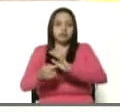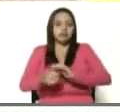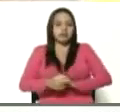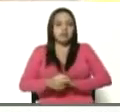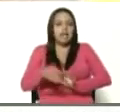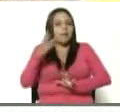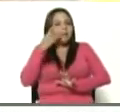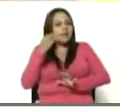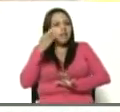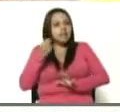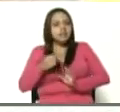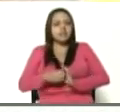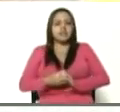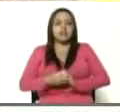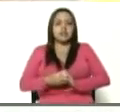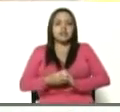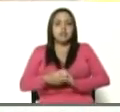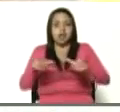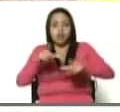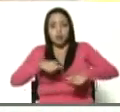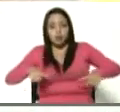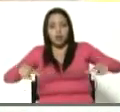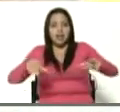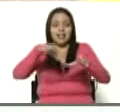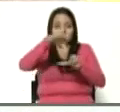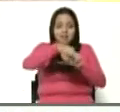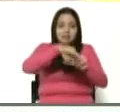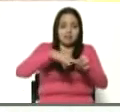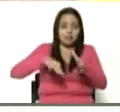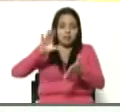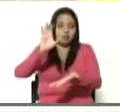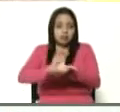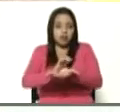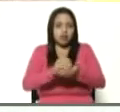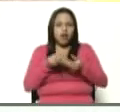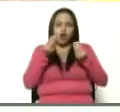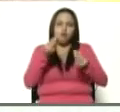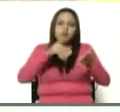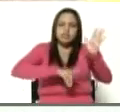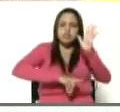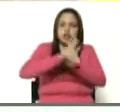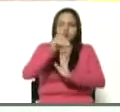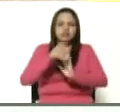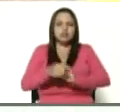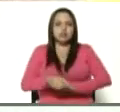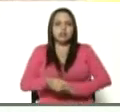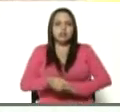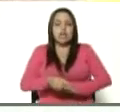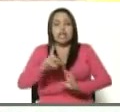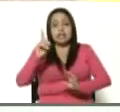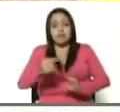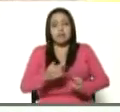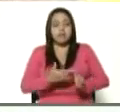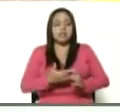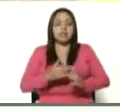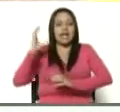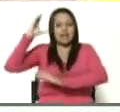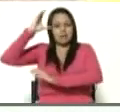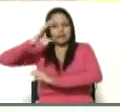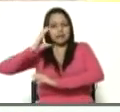de espacios de cultivo agrourbano, cómo se desarrollan y la potencialidad